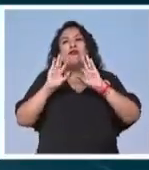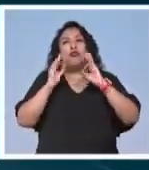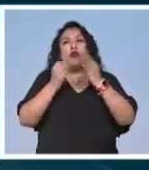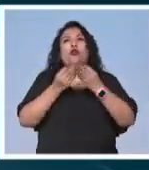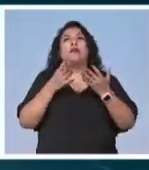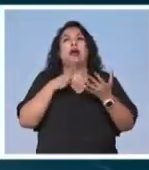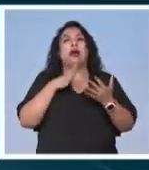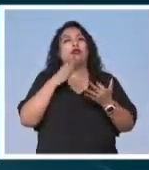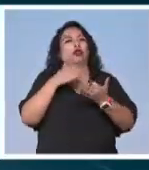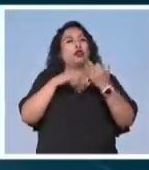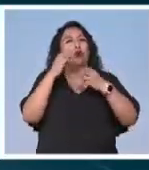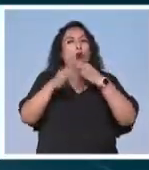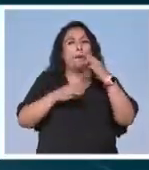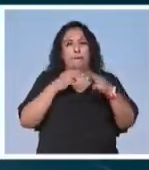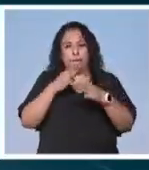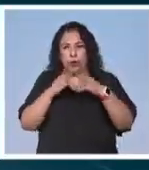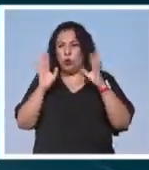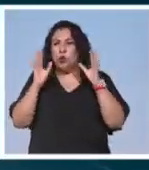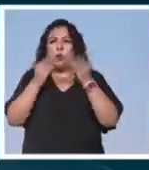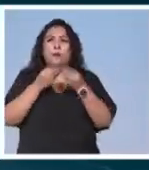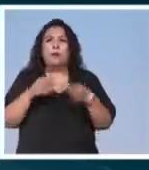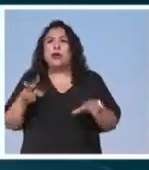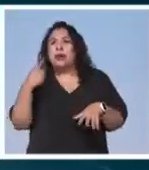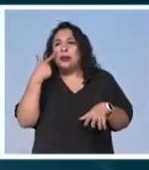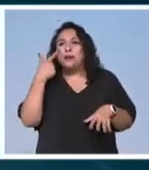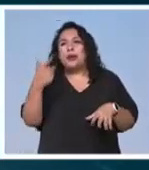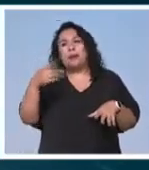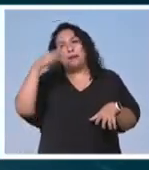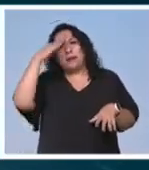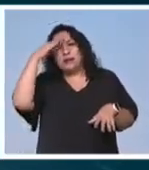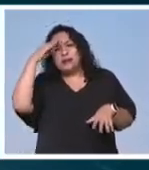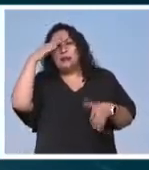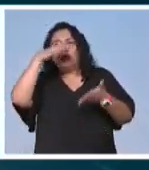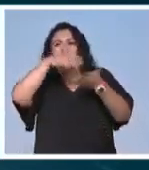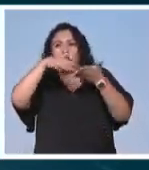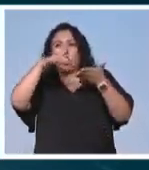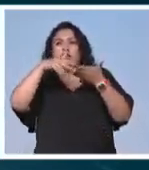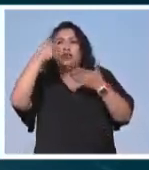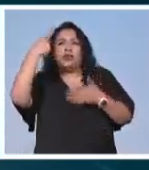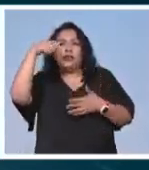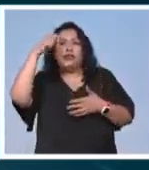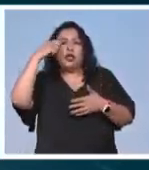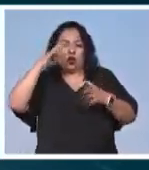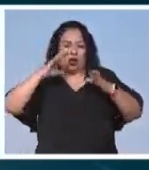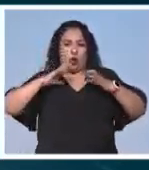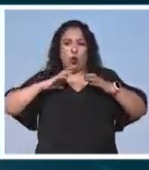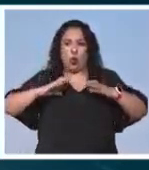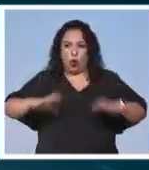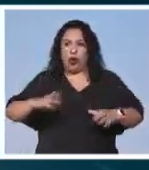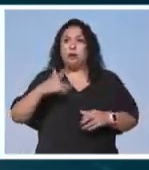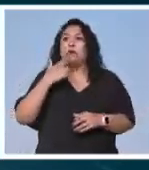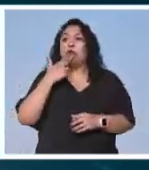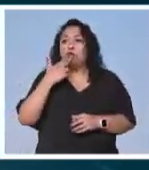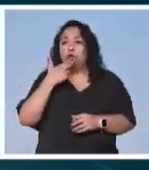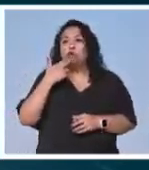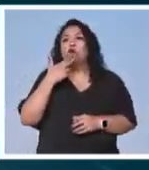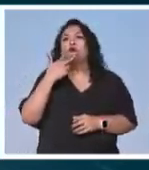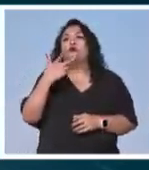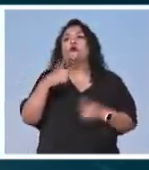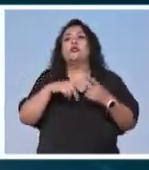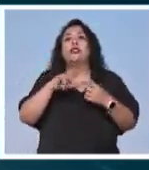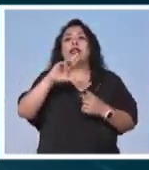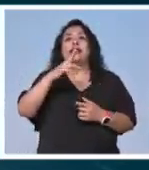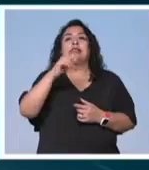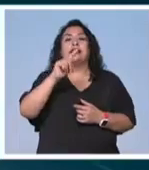permite llegar a todo el mundo sin perder de vista el pensamiento la literatura y las teorías de la corporalidad utiliza aplicaciones como